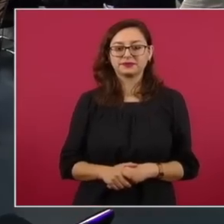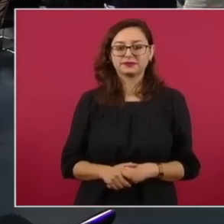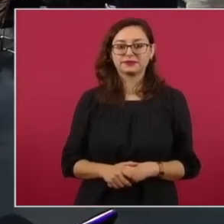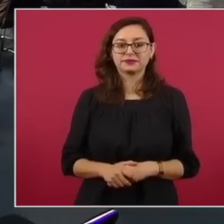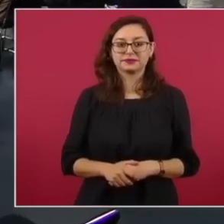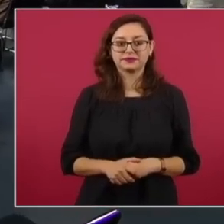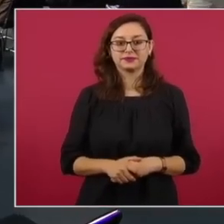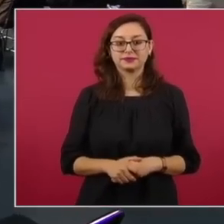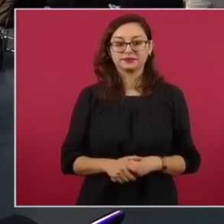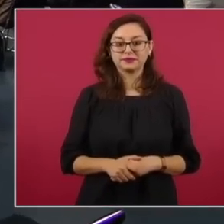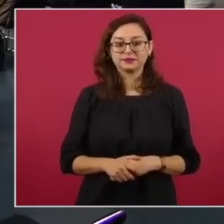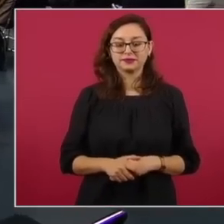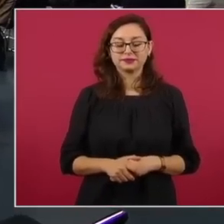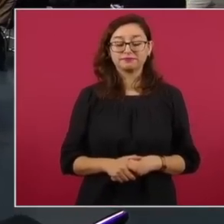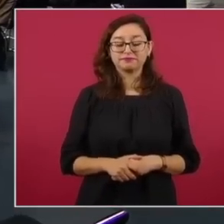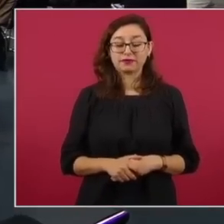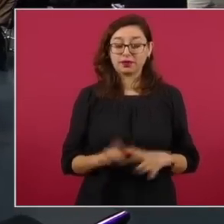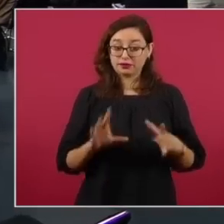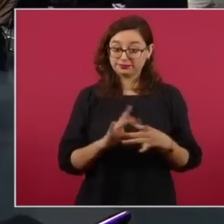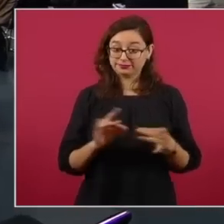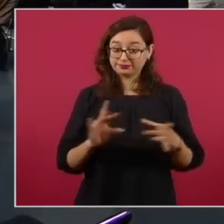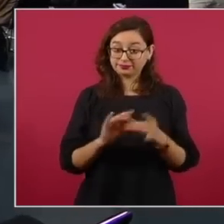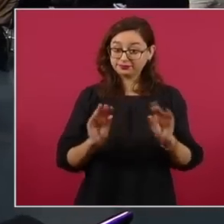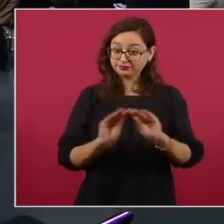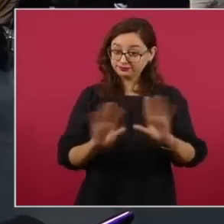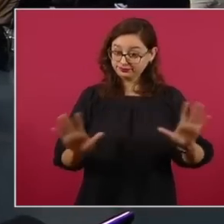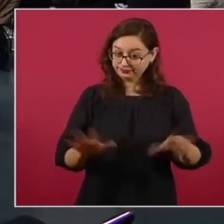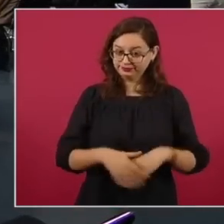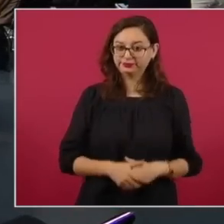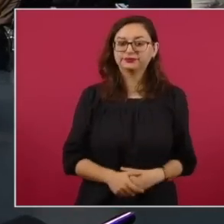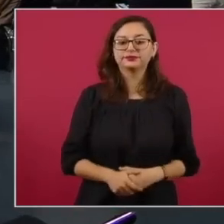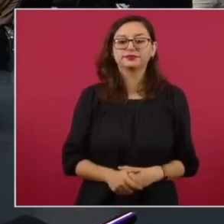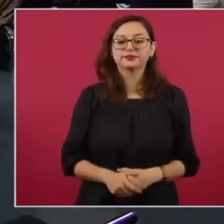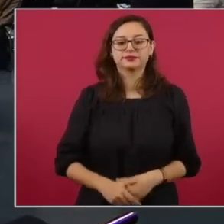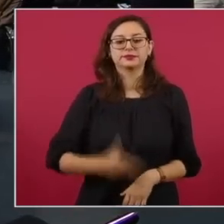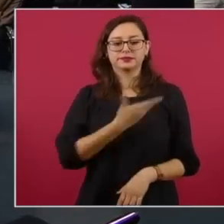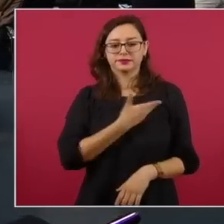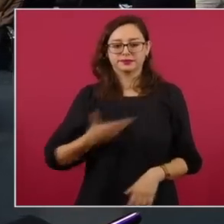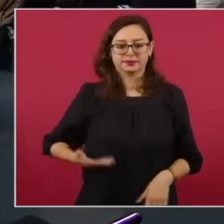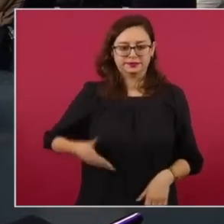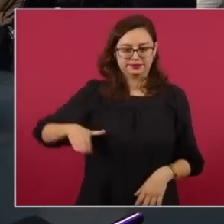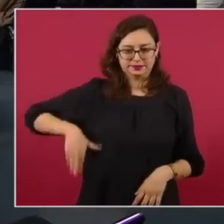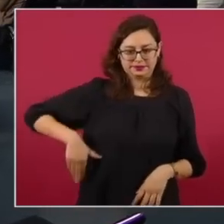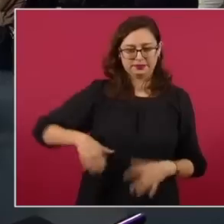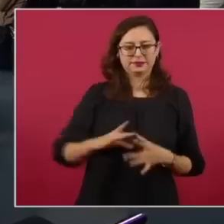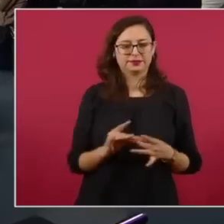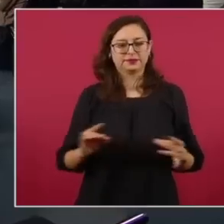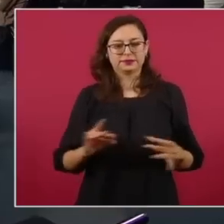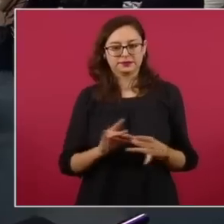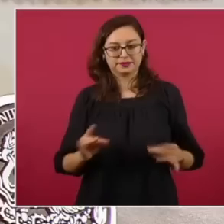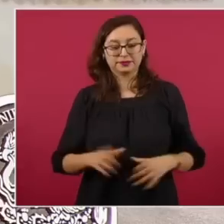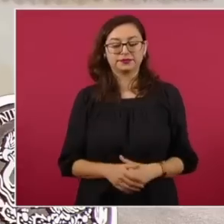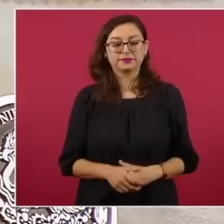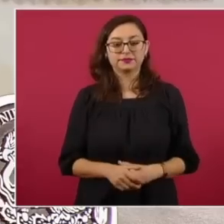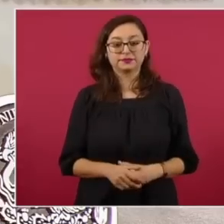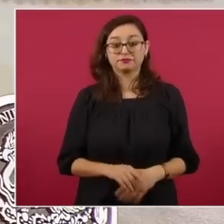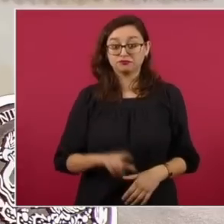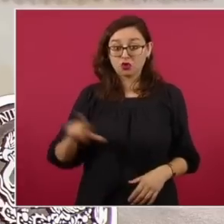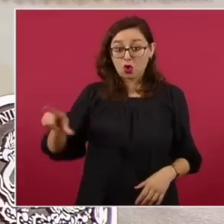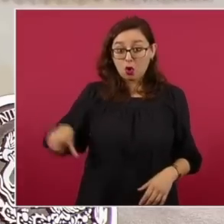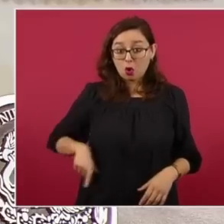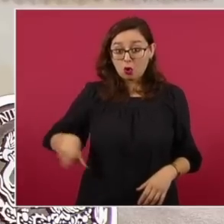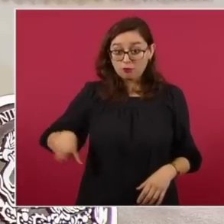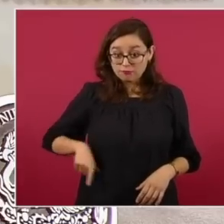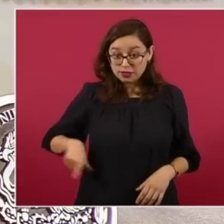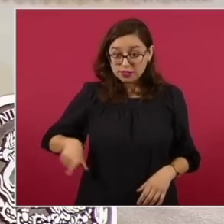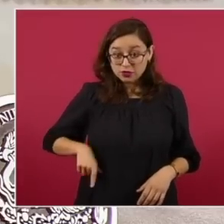A ver, una cosa que hay que aclarar, que ya lo ha dicho el presidente. El gobierno no tiene una actitud de